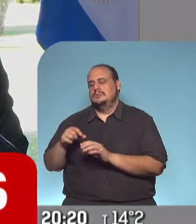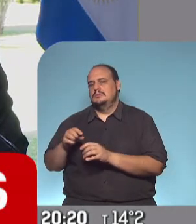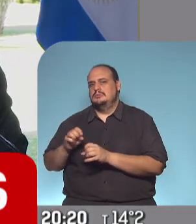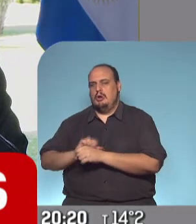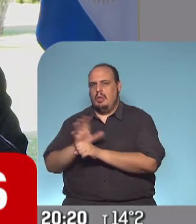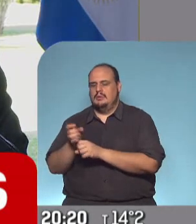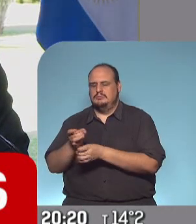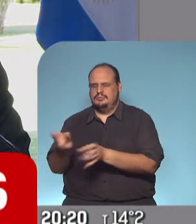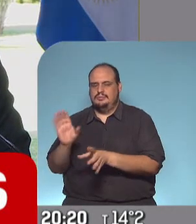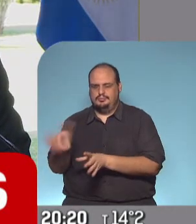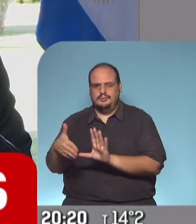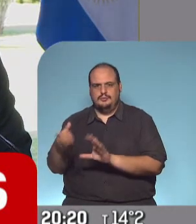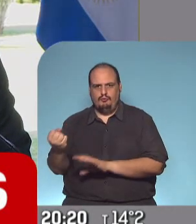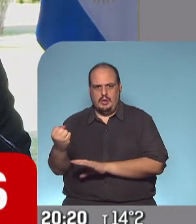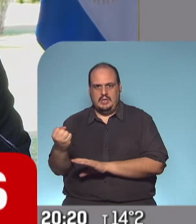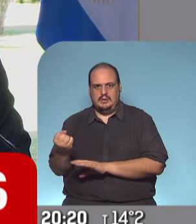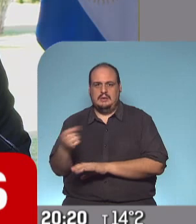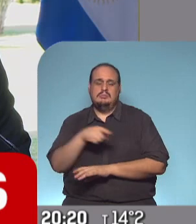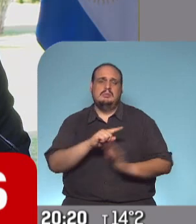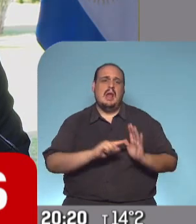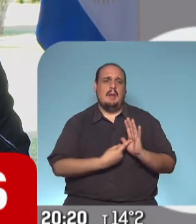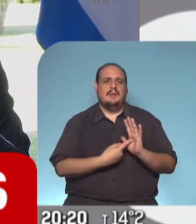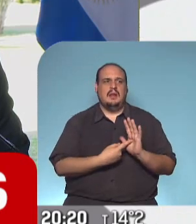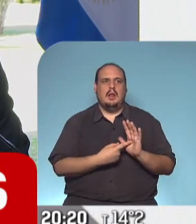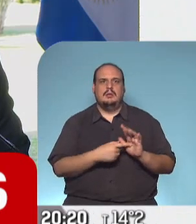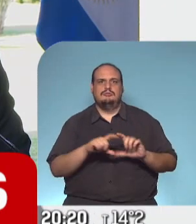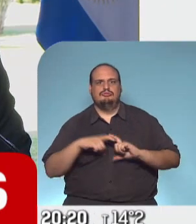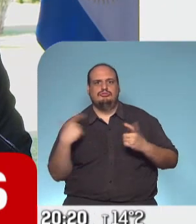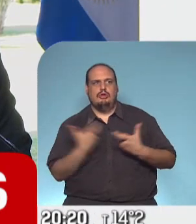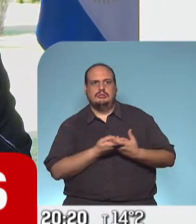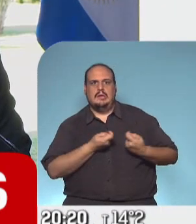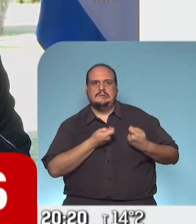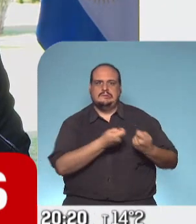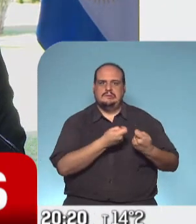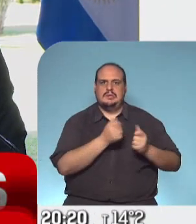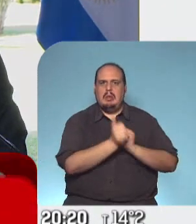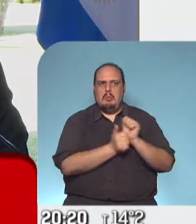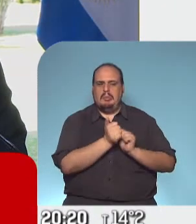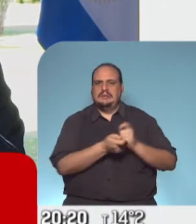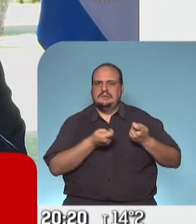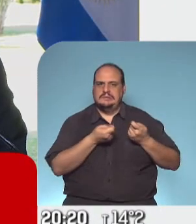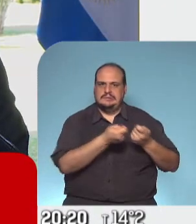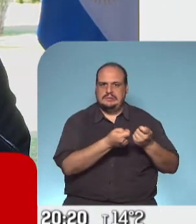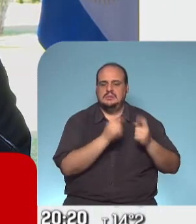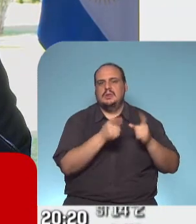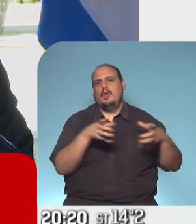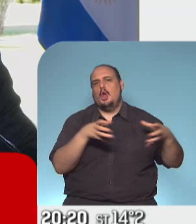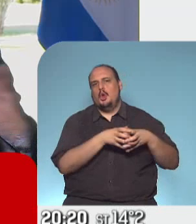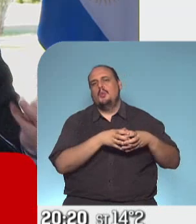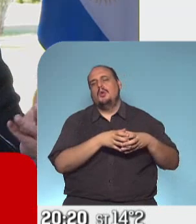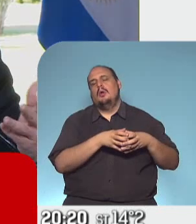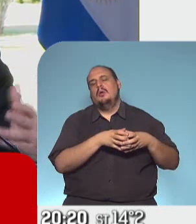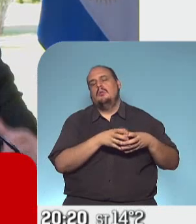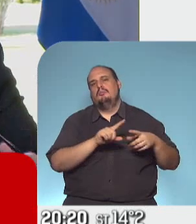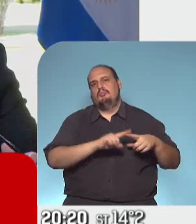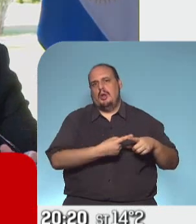y bueno la ciudad hablamos de muchas presiones mucho mayores tal vez acá empresarias y de distinto tipo y del propio espacio político de Horacio